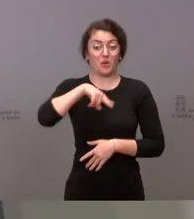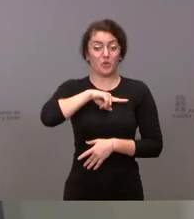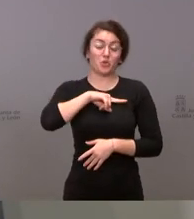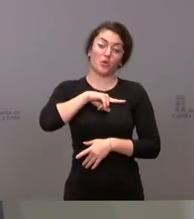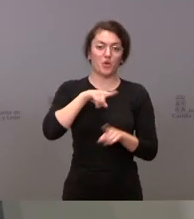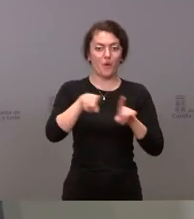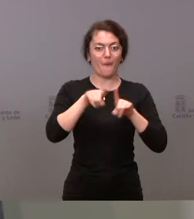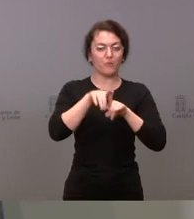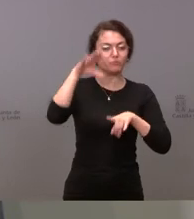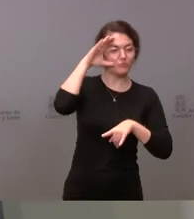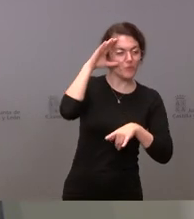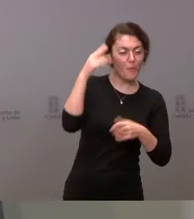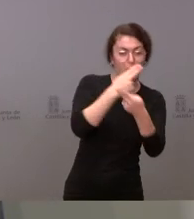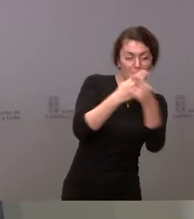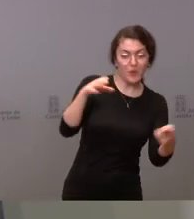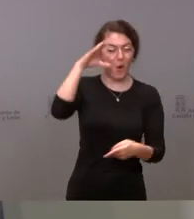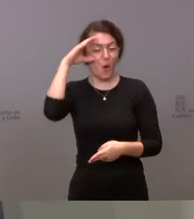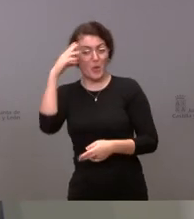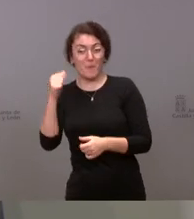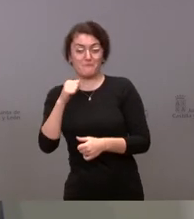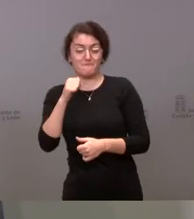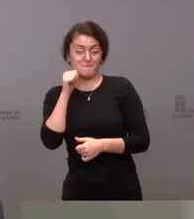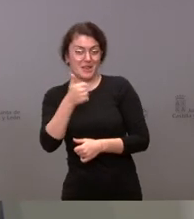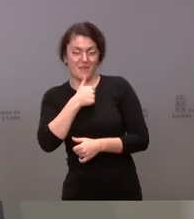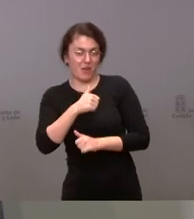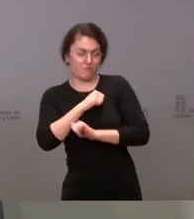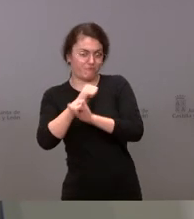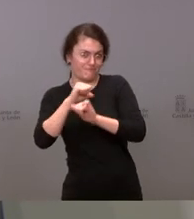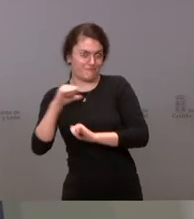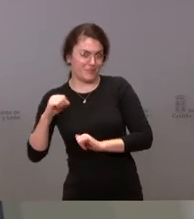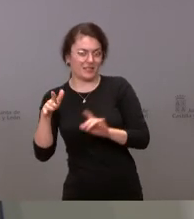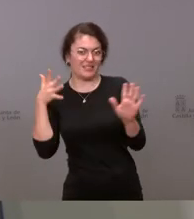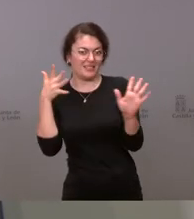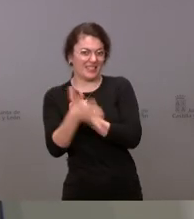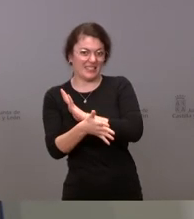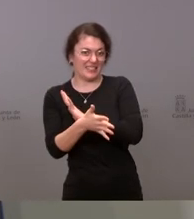en privado, hablado y negociado, no tiene nada que ver, pero nada que ver